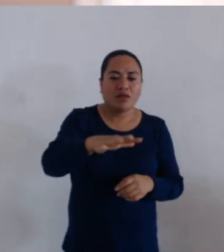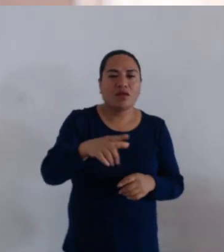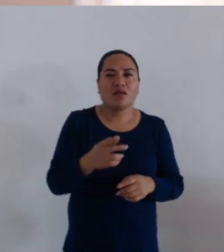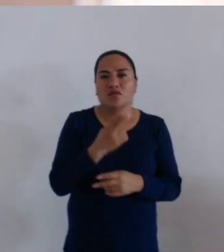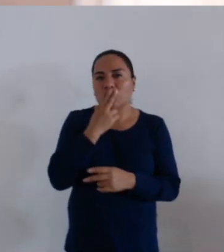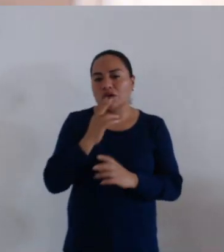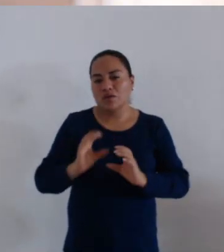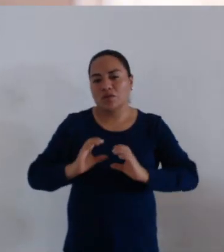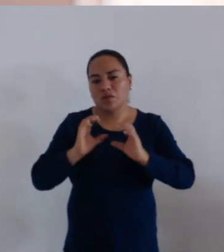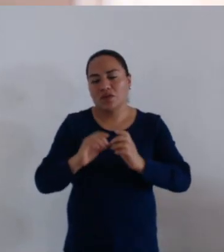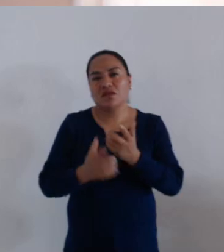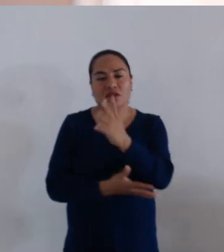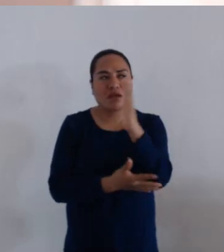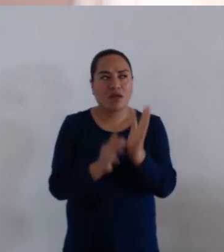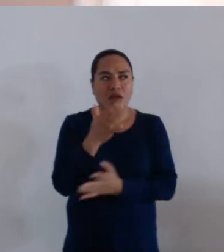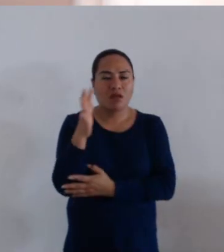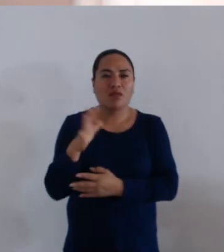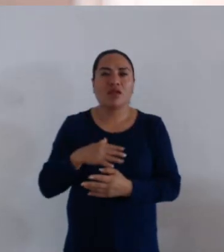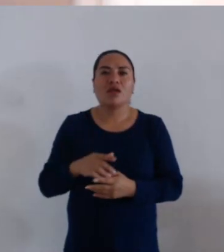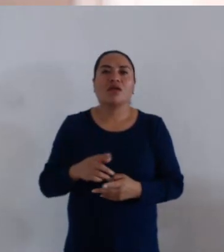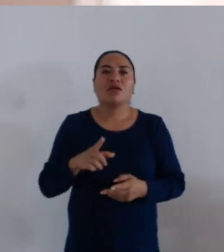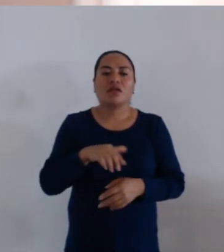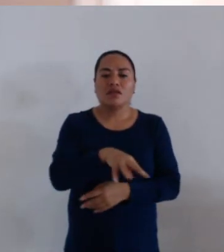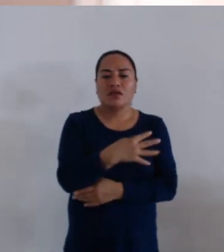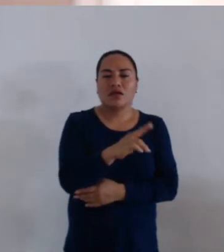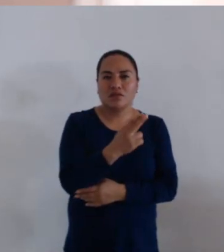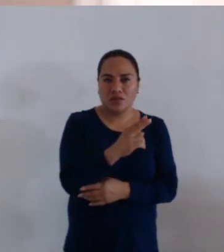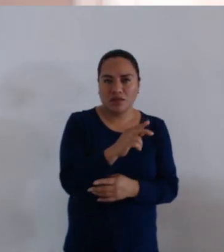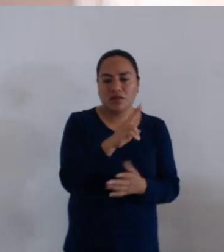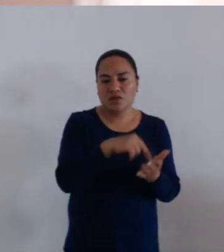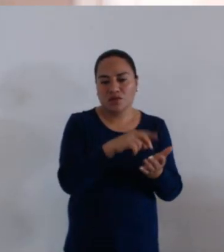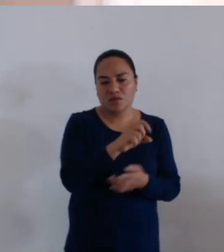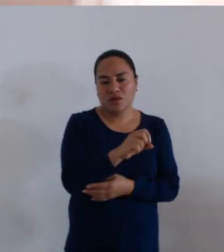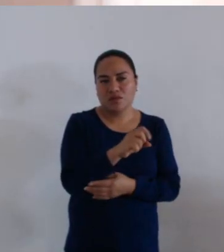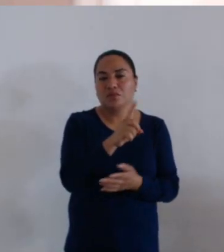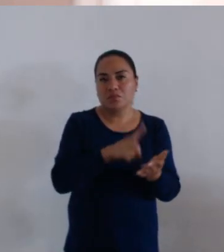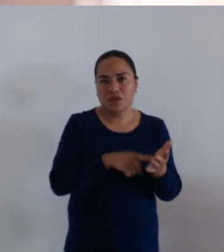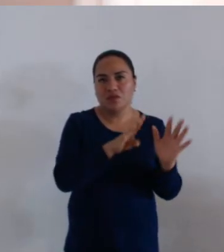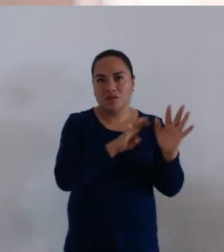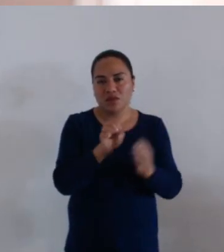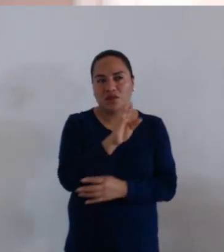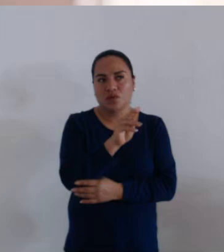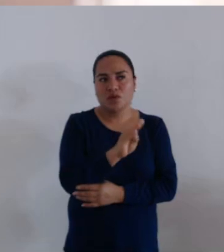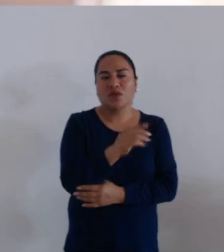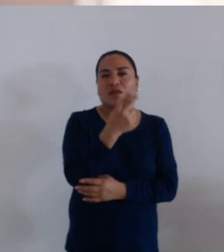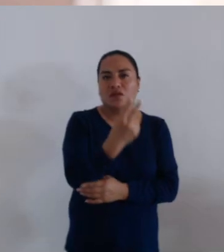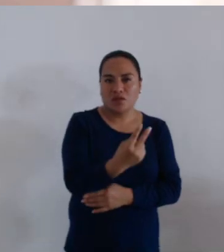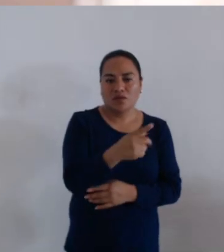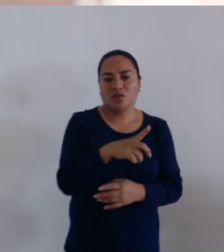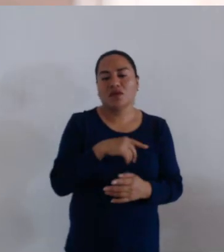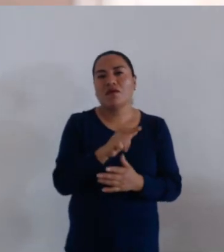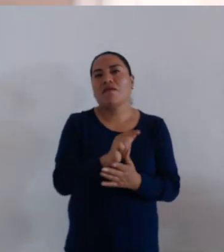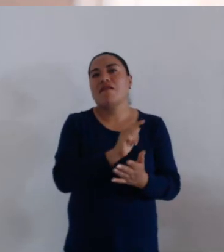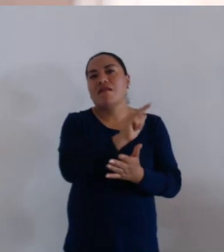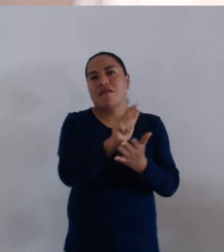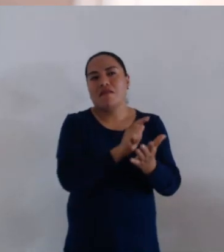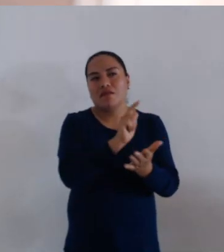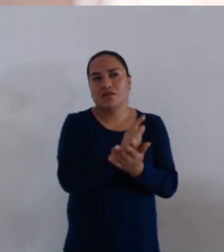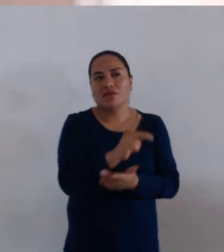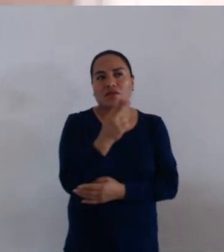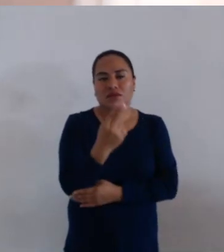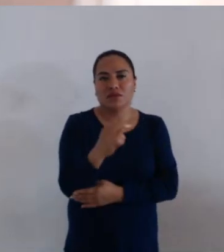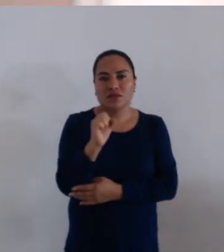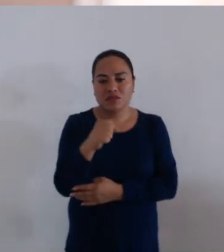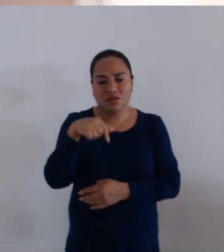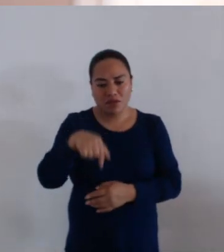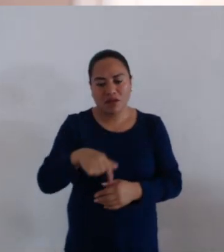ecológica y área natural protegida del 14 de noviembre de 1992, ordenados mediante el decreto de 2 de septiembre del